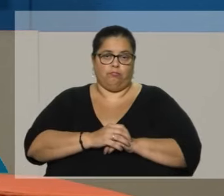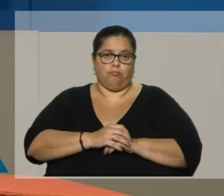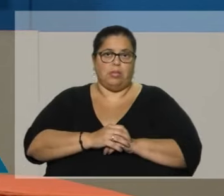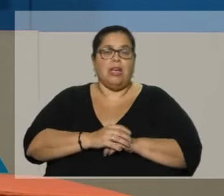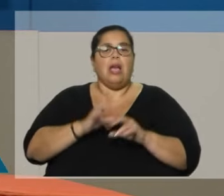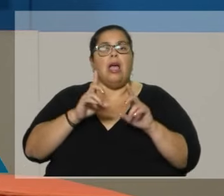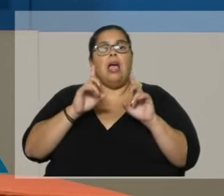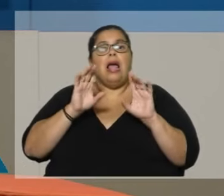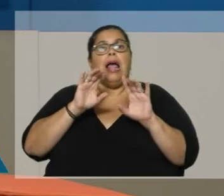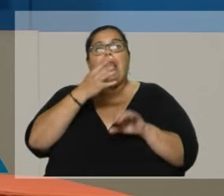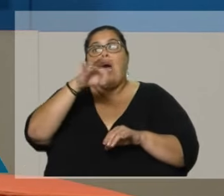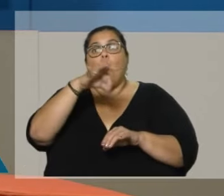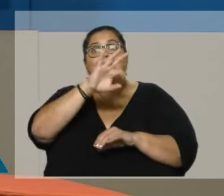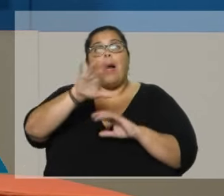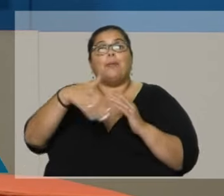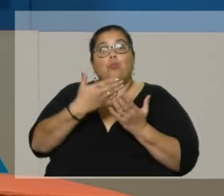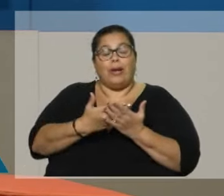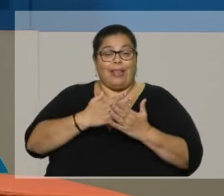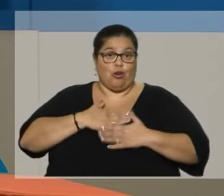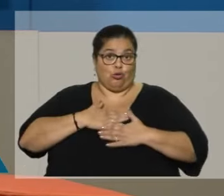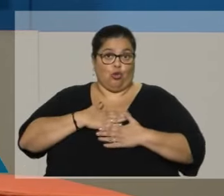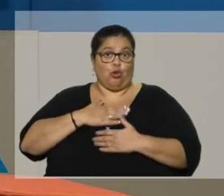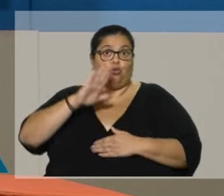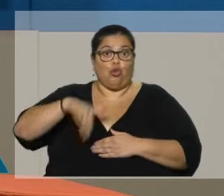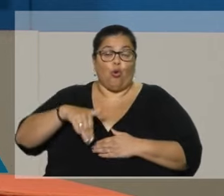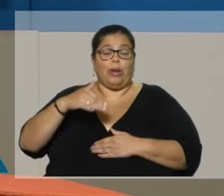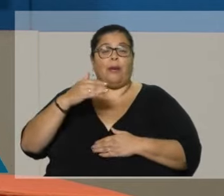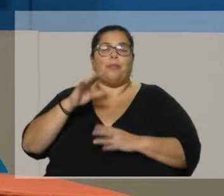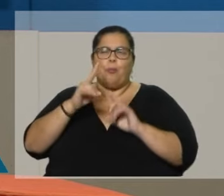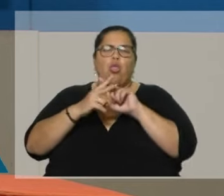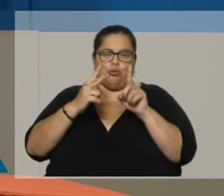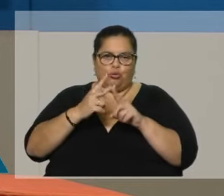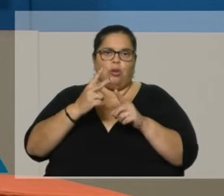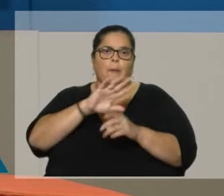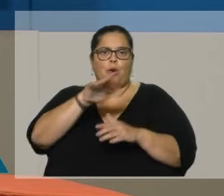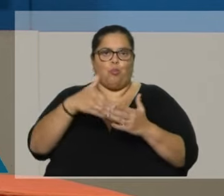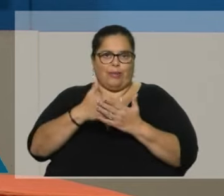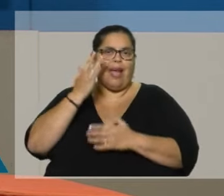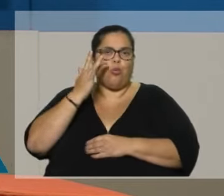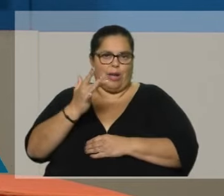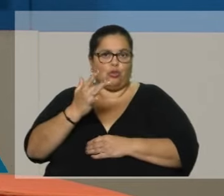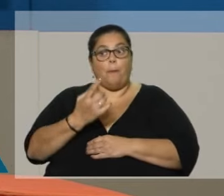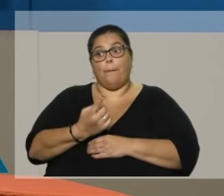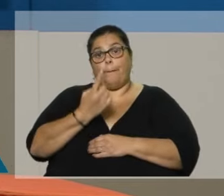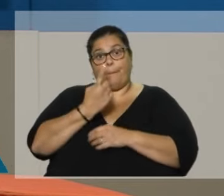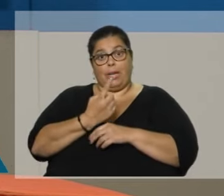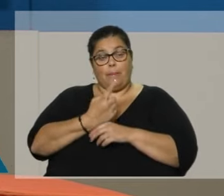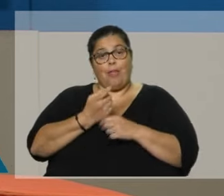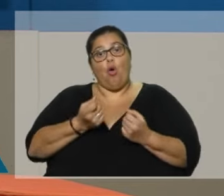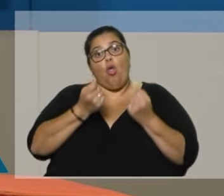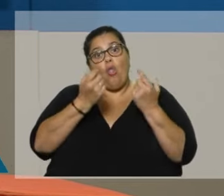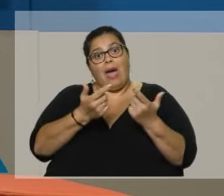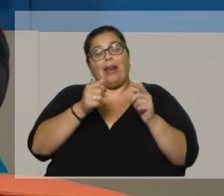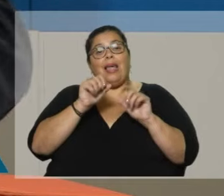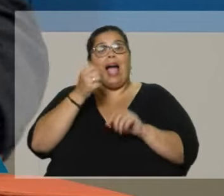Nosotros, la única propuesta que tenemos en educación, son dos propuestas en educación. Una es dotar a la educación de un 6%